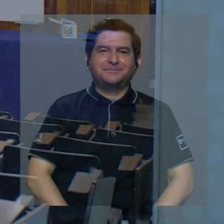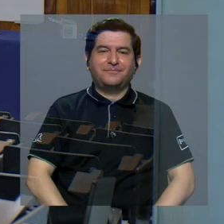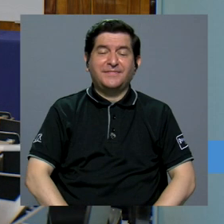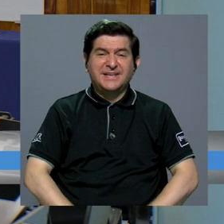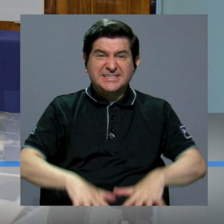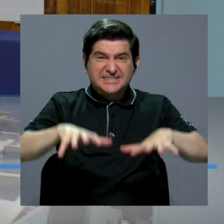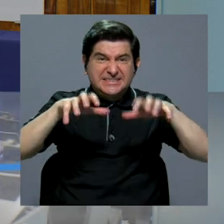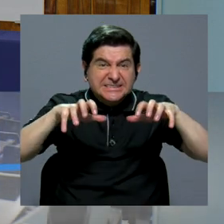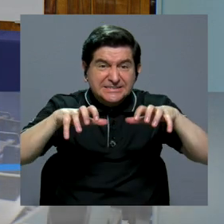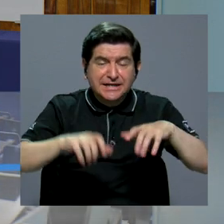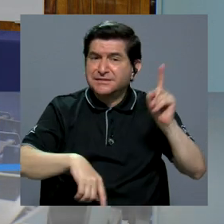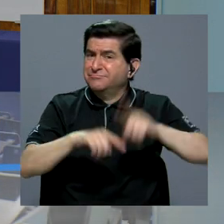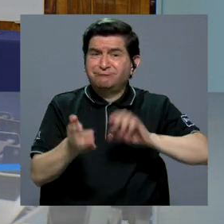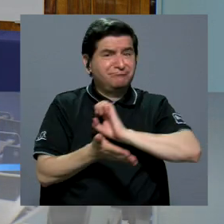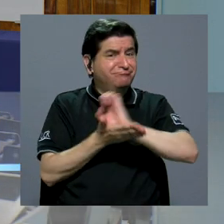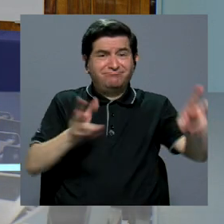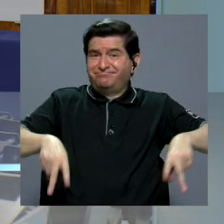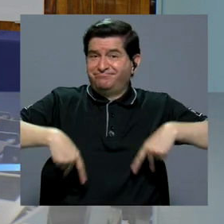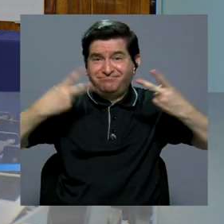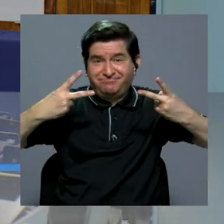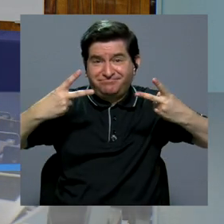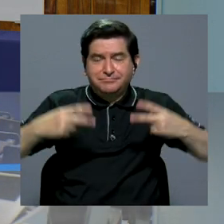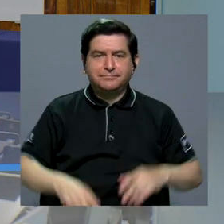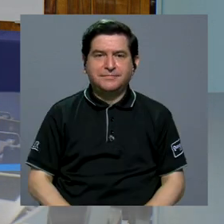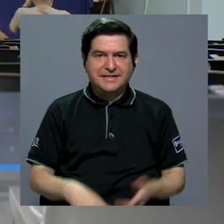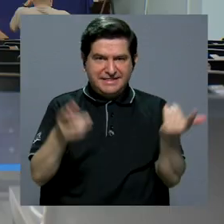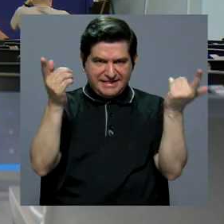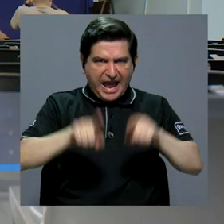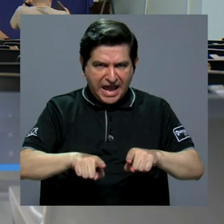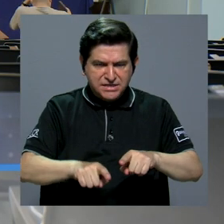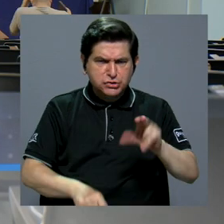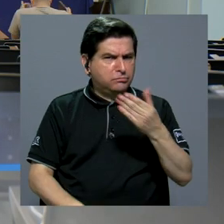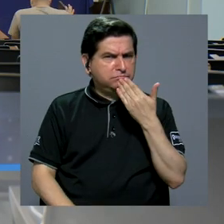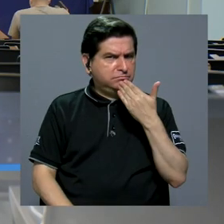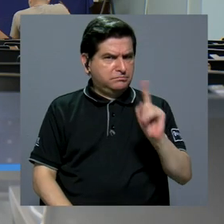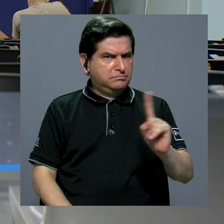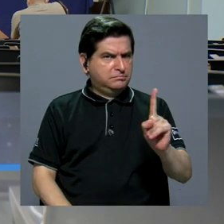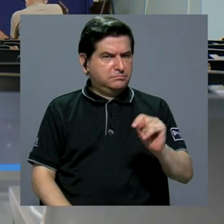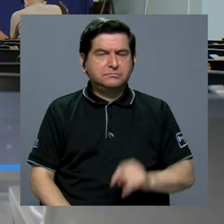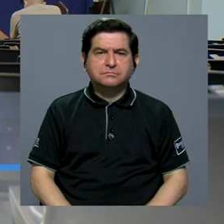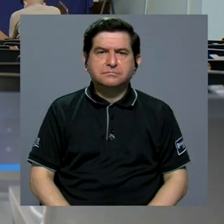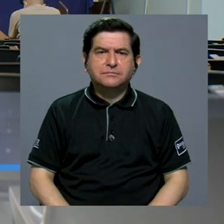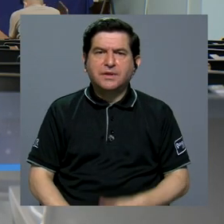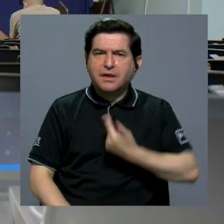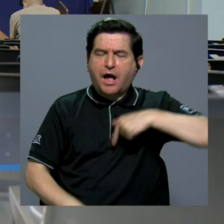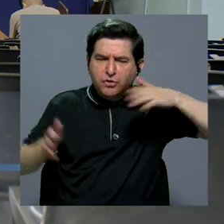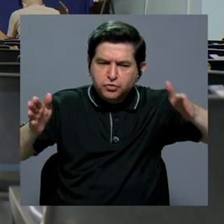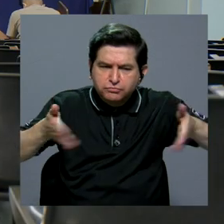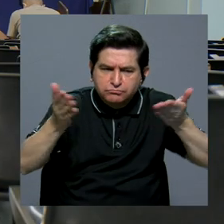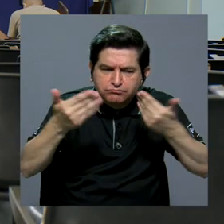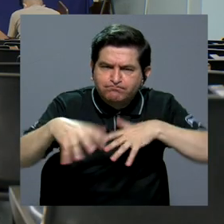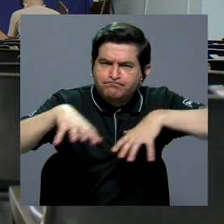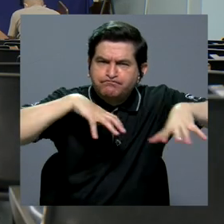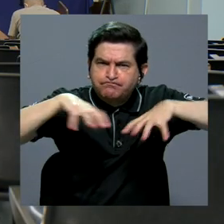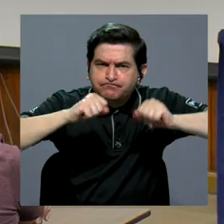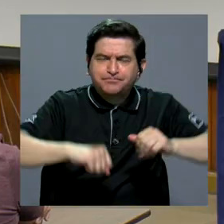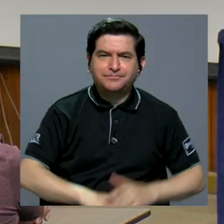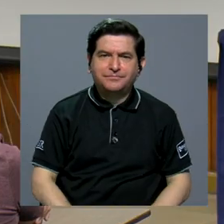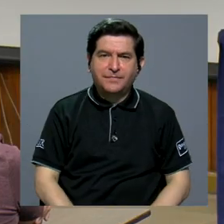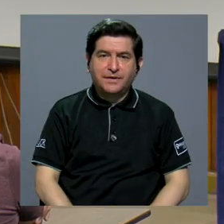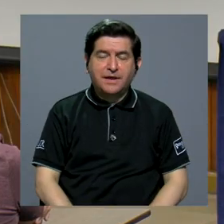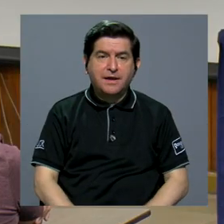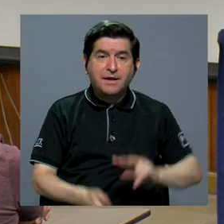El estrés es inevitable en nuestra vida. De hecho, no es del todo malo, ya que nos impulsa a actuar.